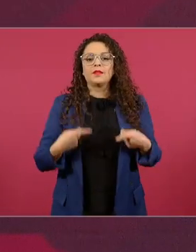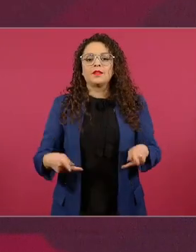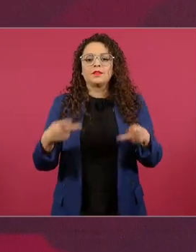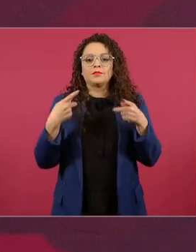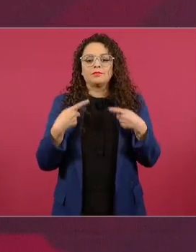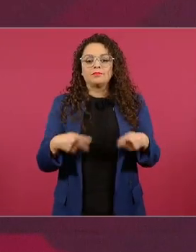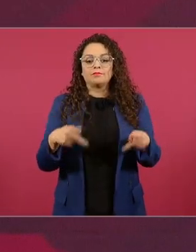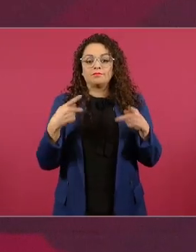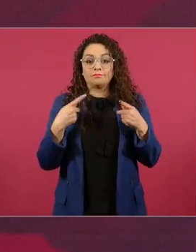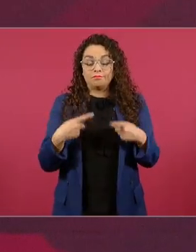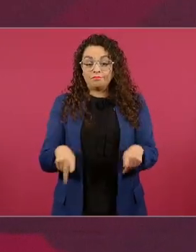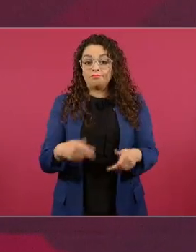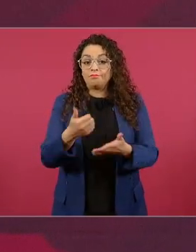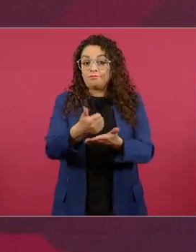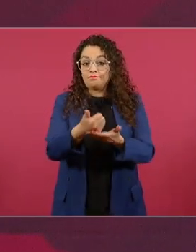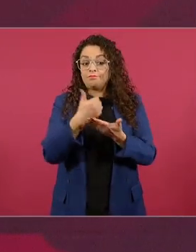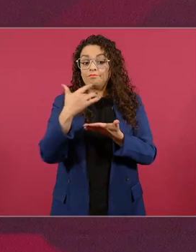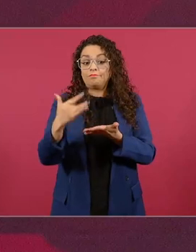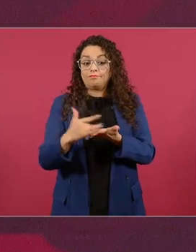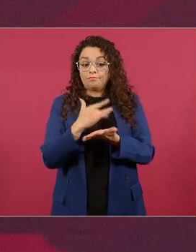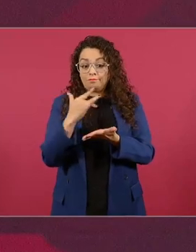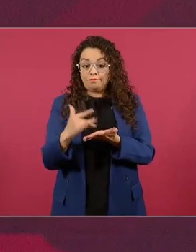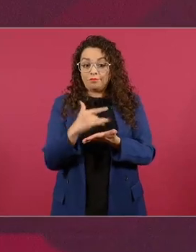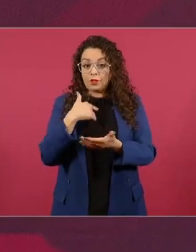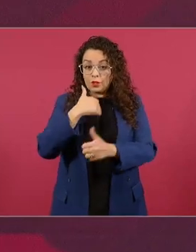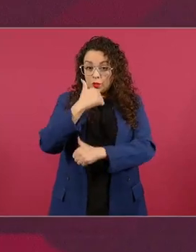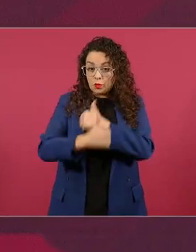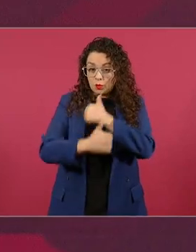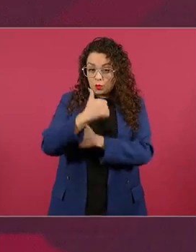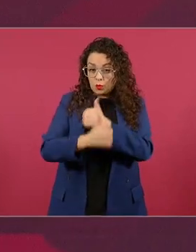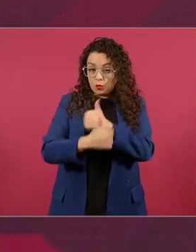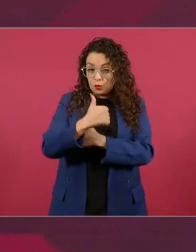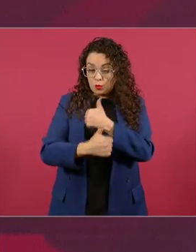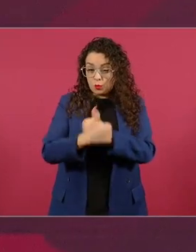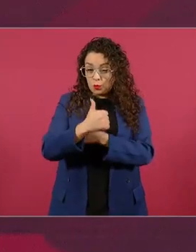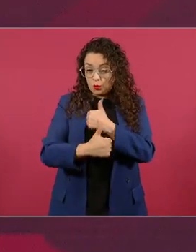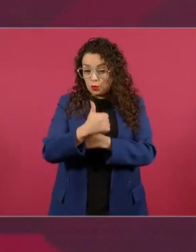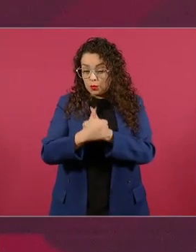gané apretadísimo con tres puntos de ventaja